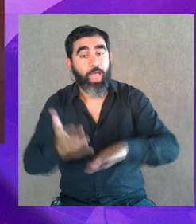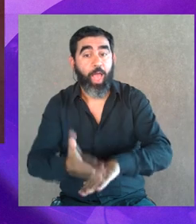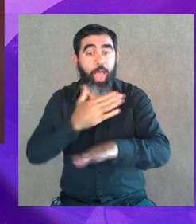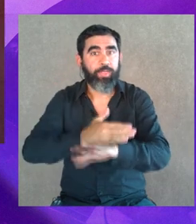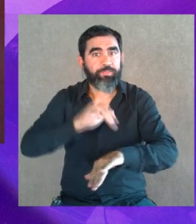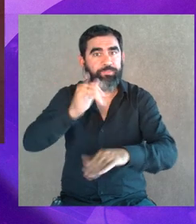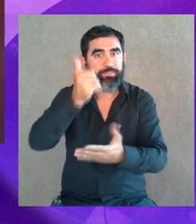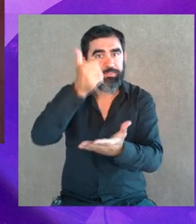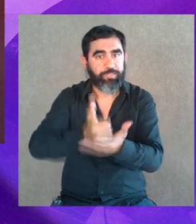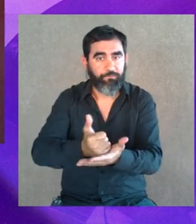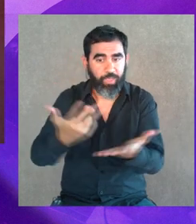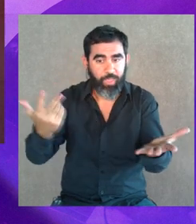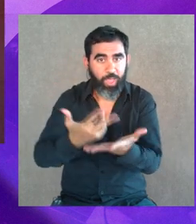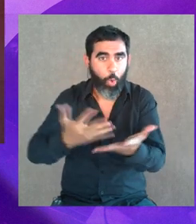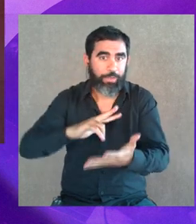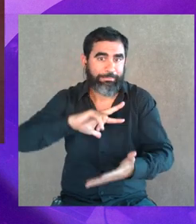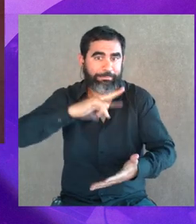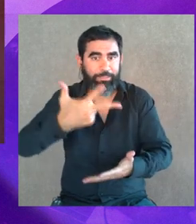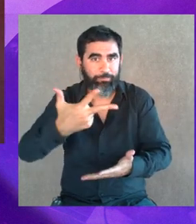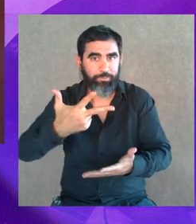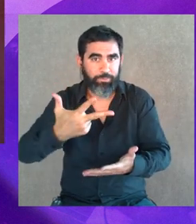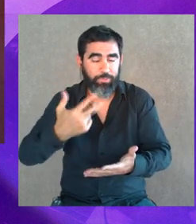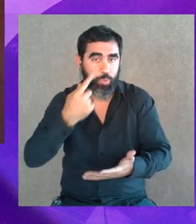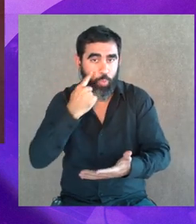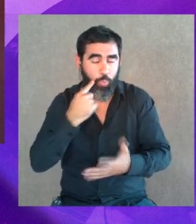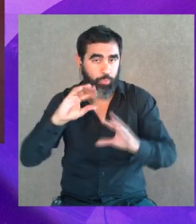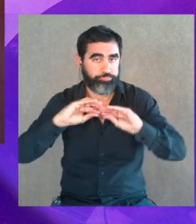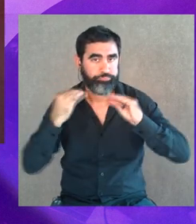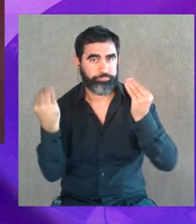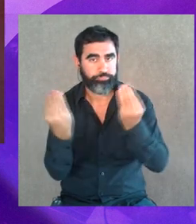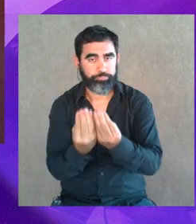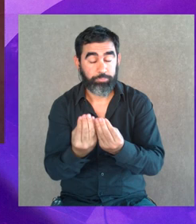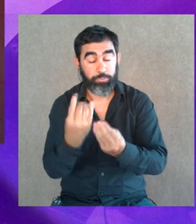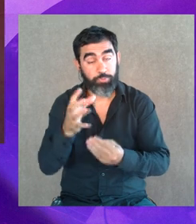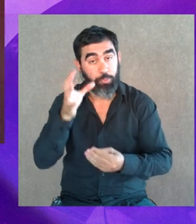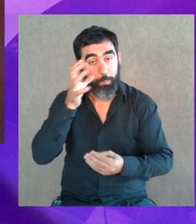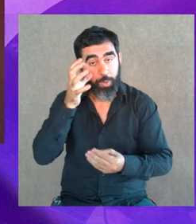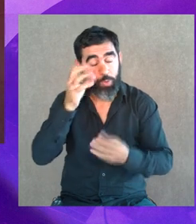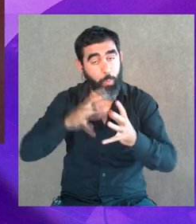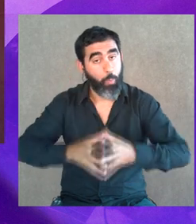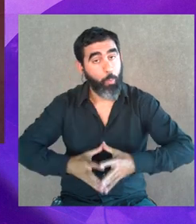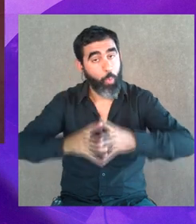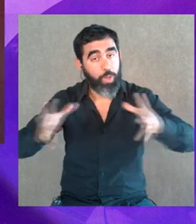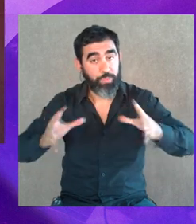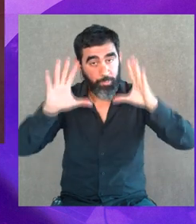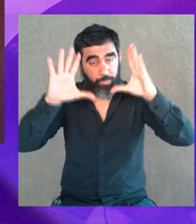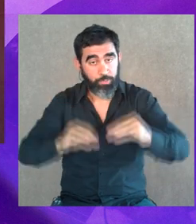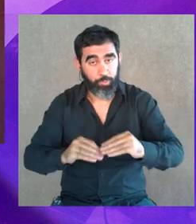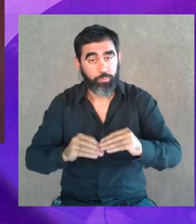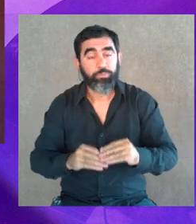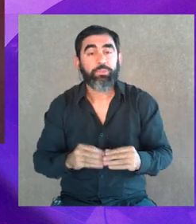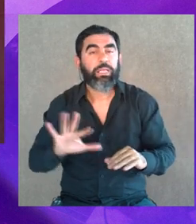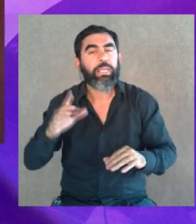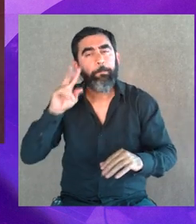que ya estaba, se triplicó, se multiplicó por un número que es un riesgo enorme para todos y todas,